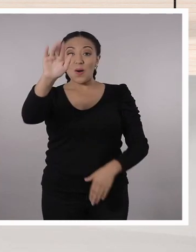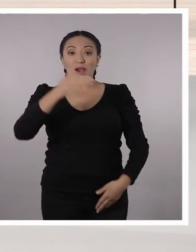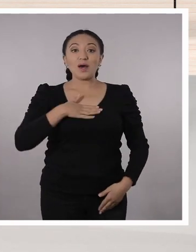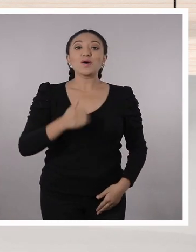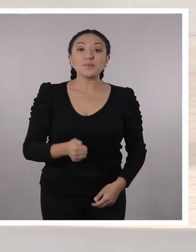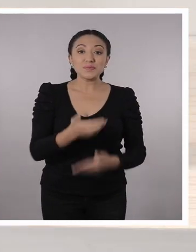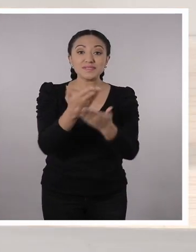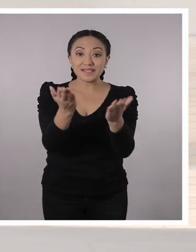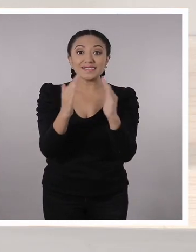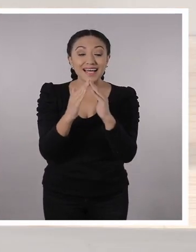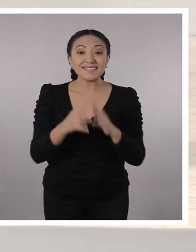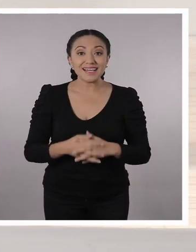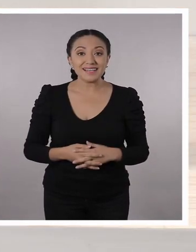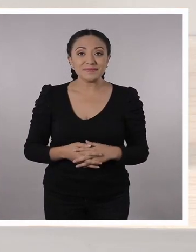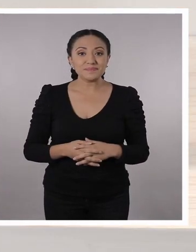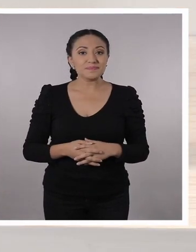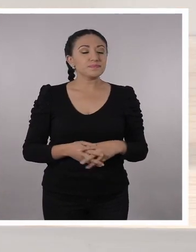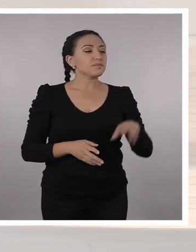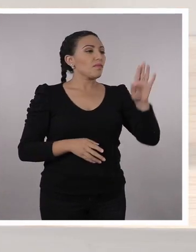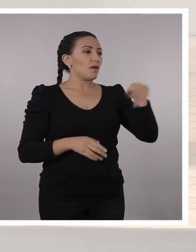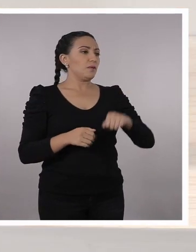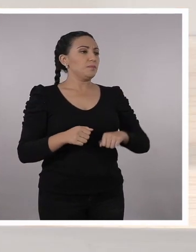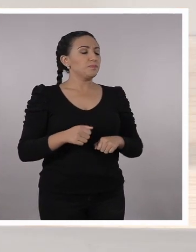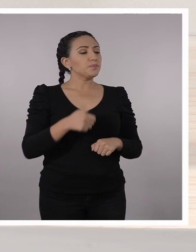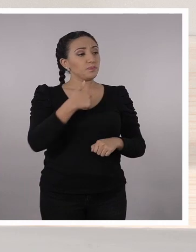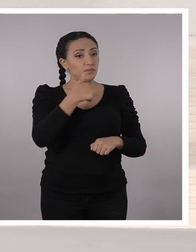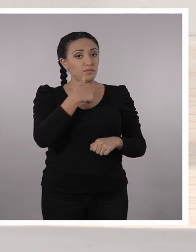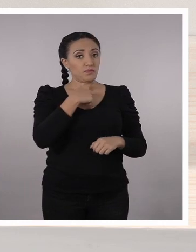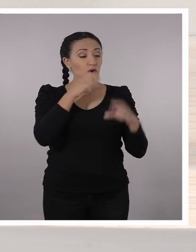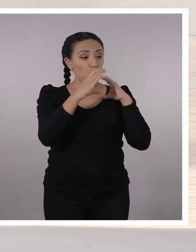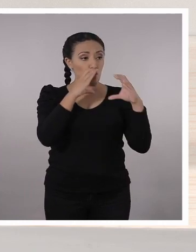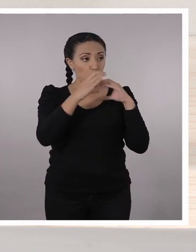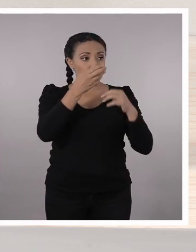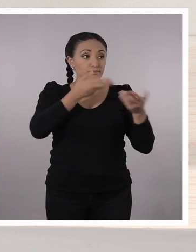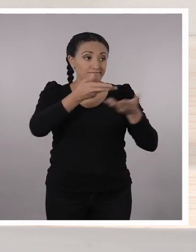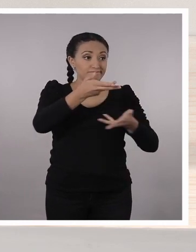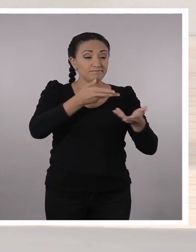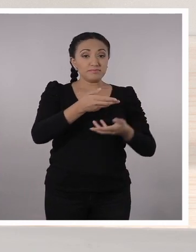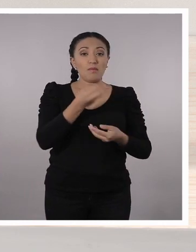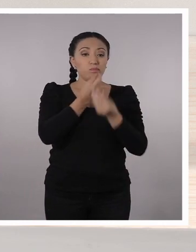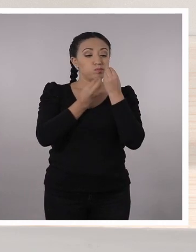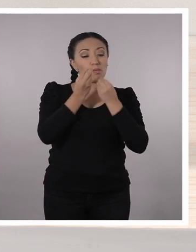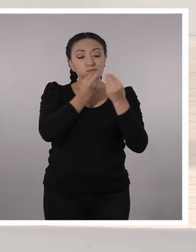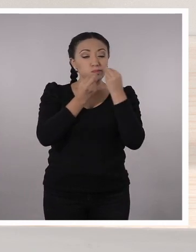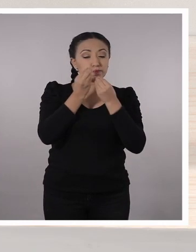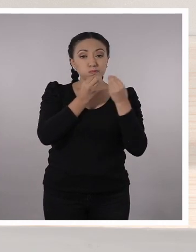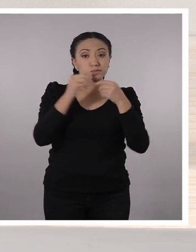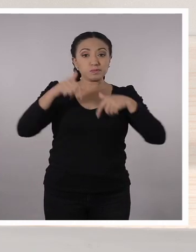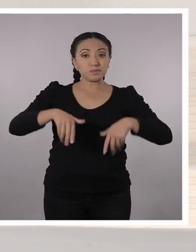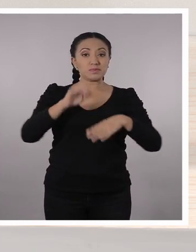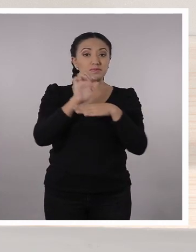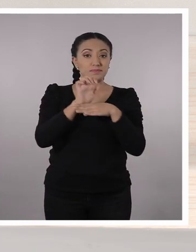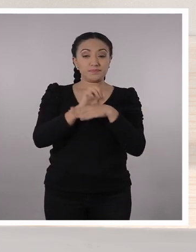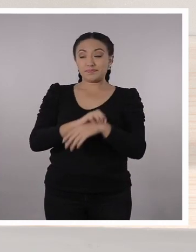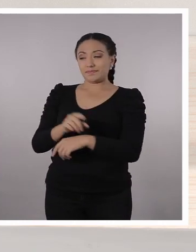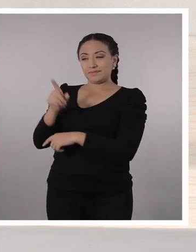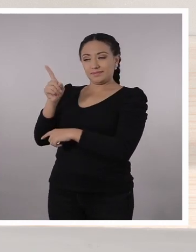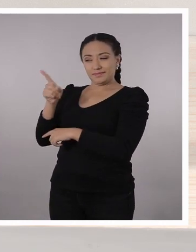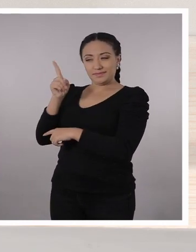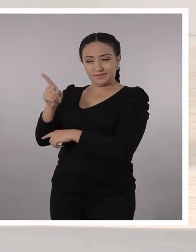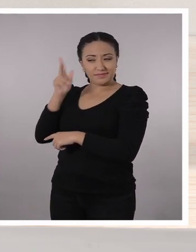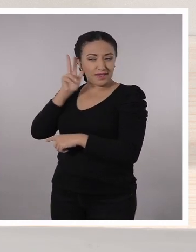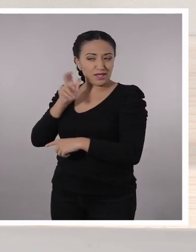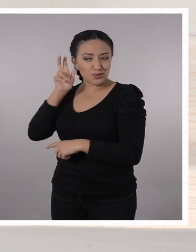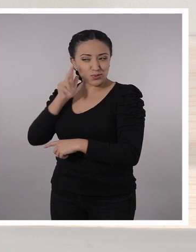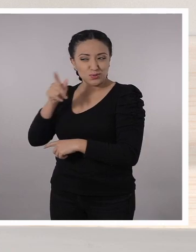Bienvenido. Hola chicos y chicas, ¿cómo están ustedes en casa? Profe, estábamos conversando un poco de la comida y la gastronomía de aquí de Ecuador.